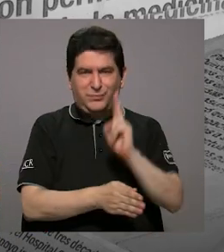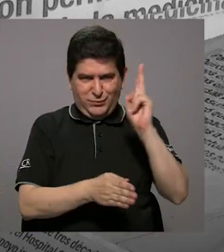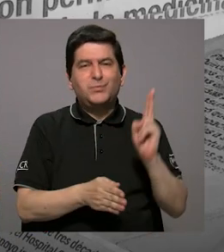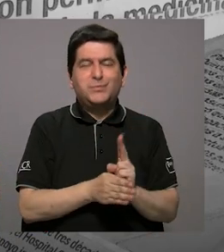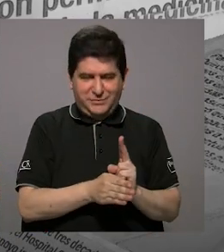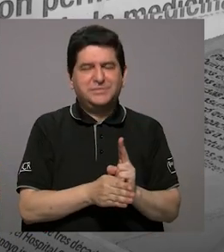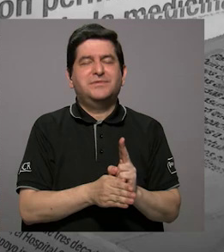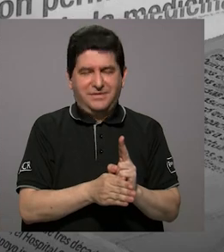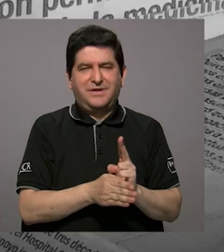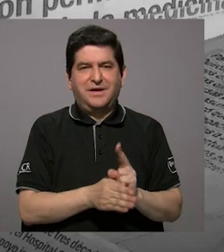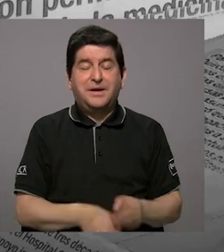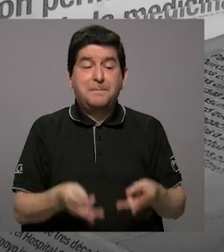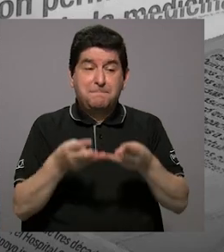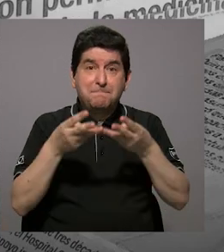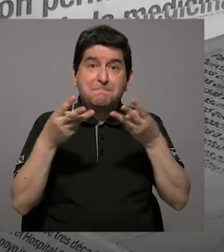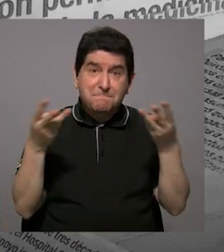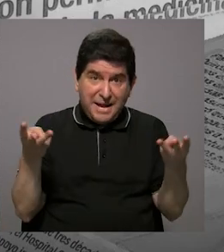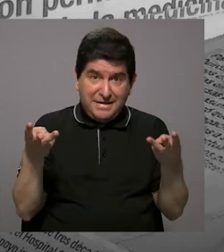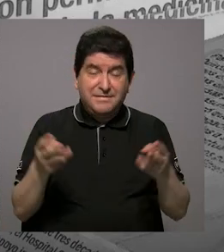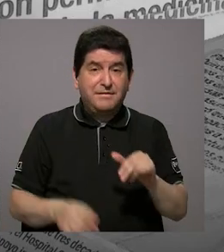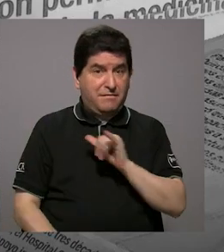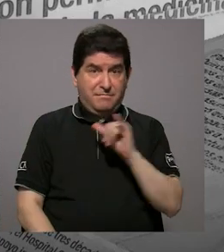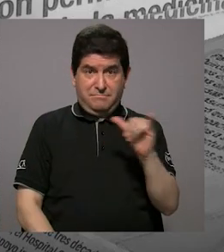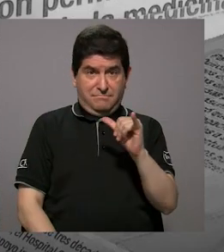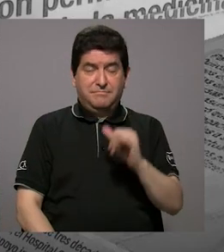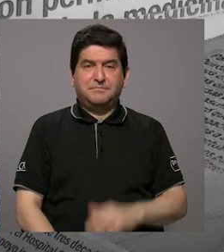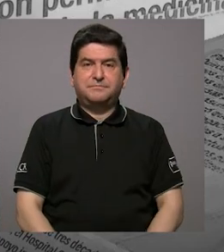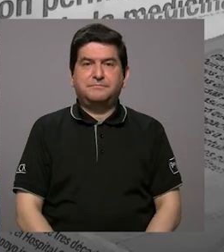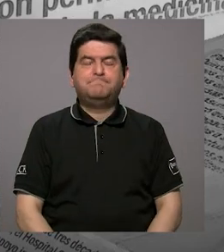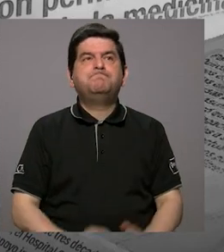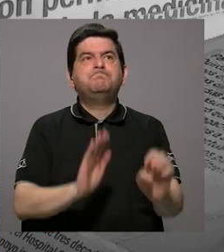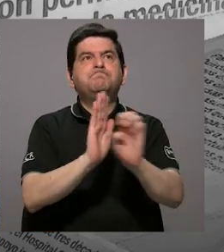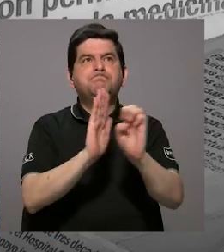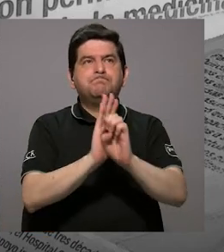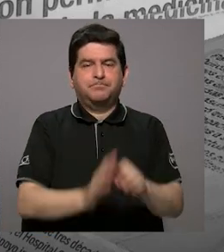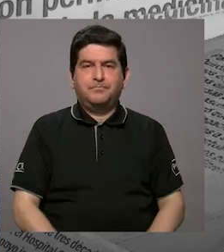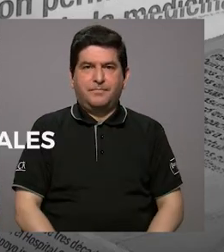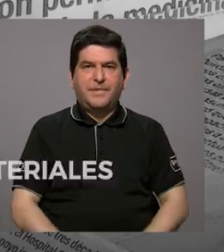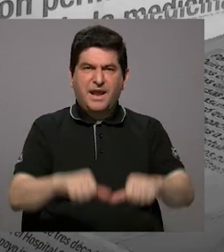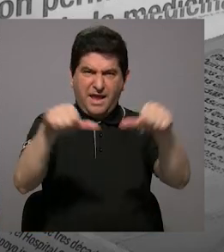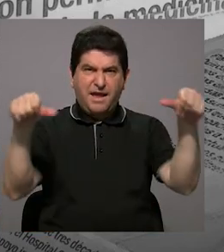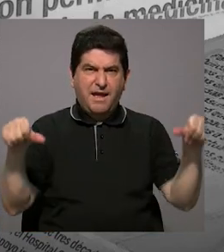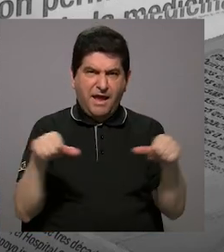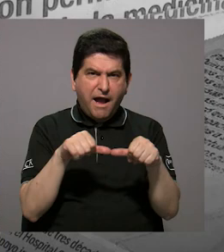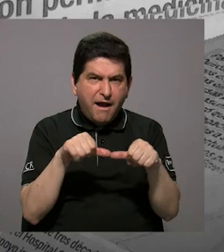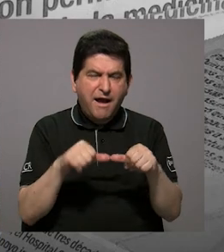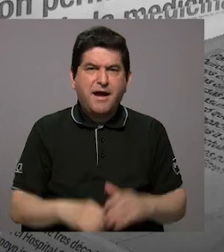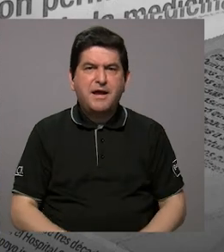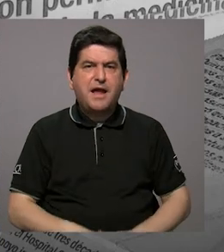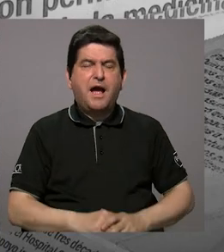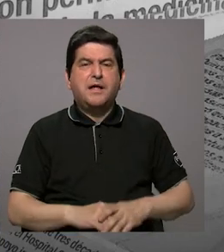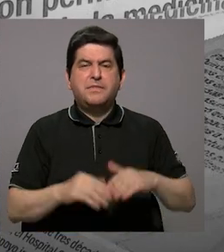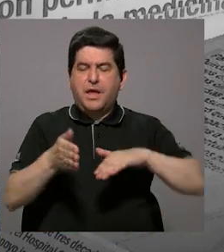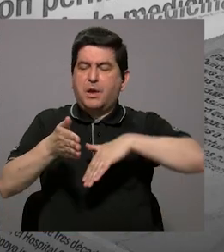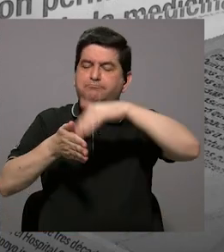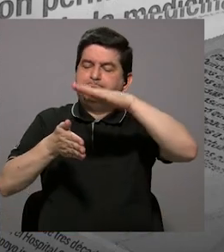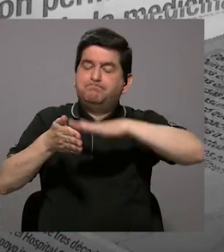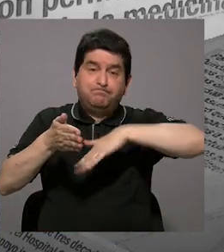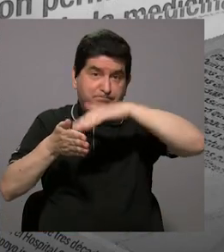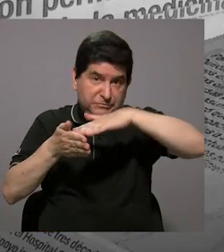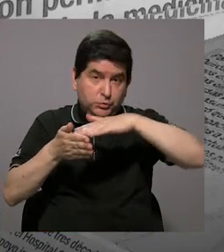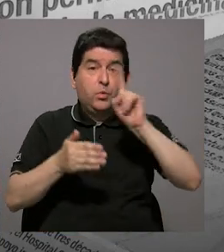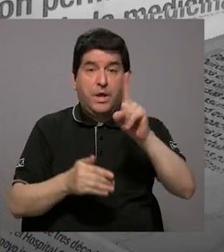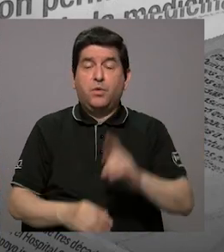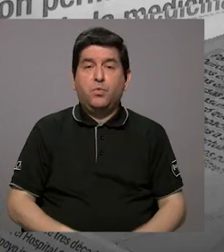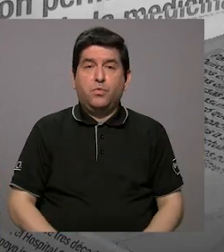utilizan materiales de este tipo, por ejemplo el sector de pinturas es